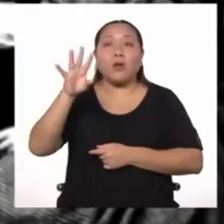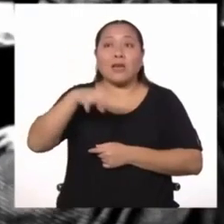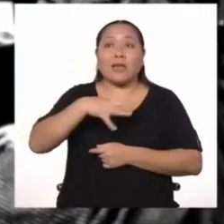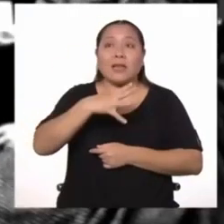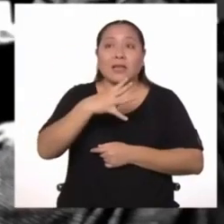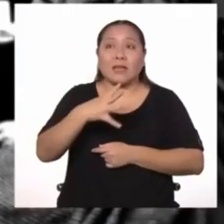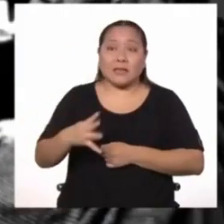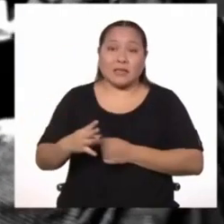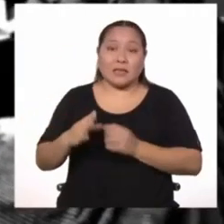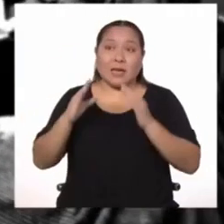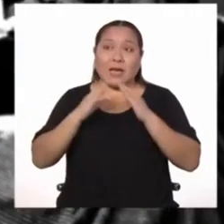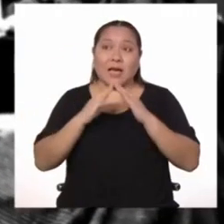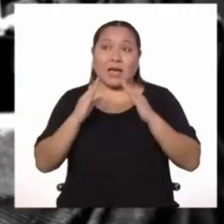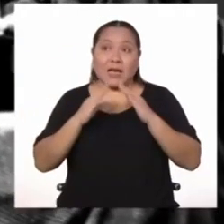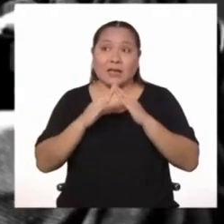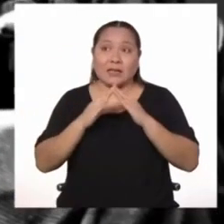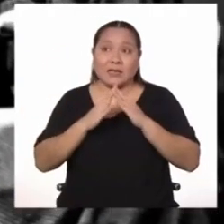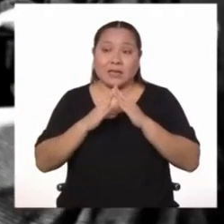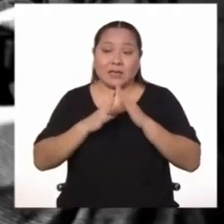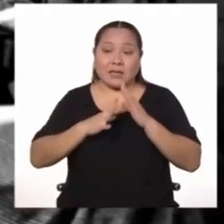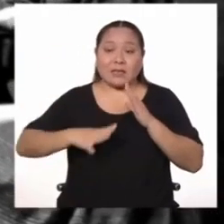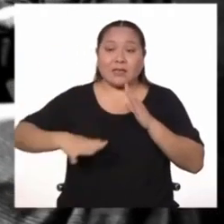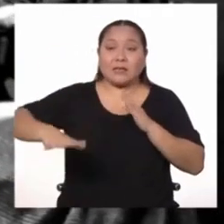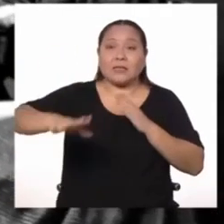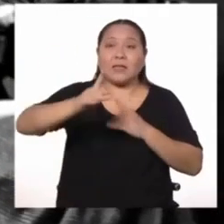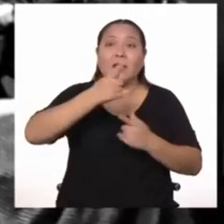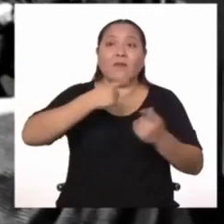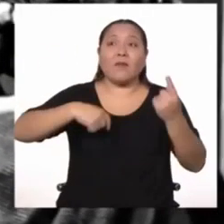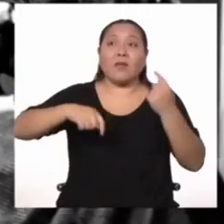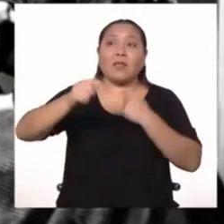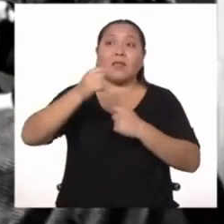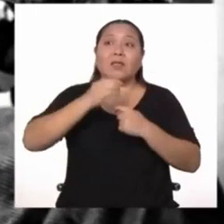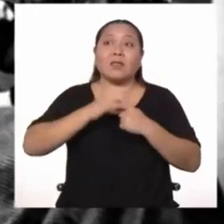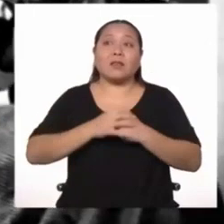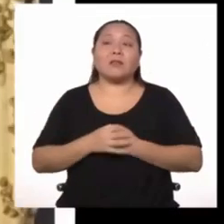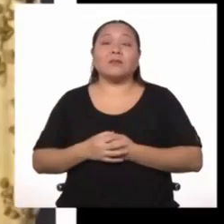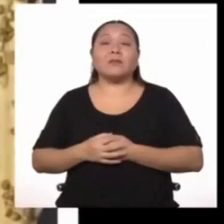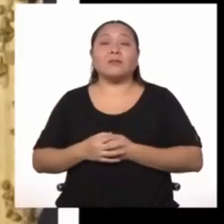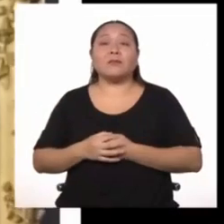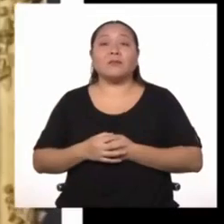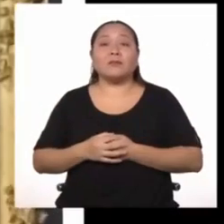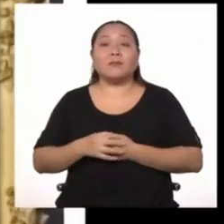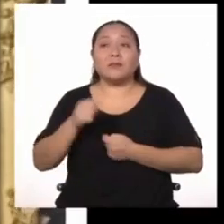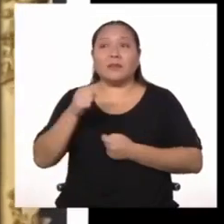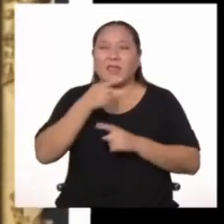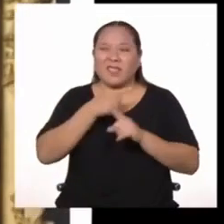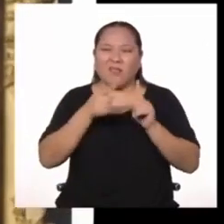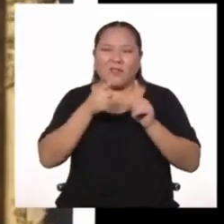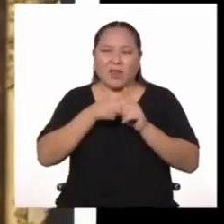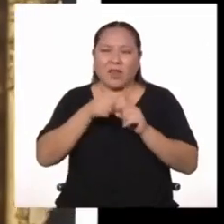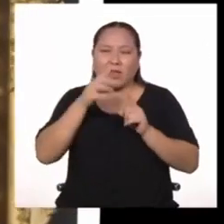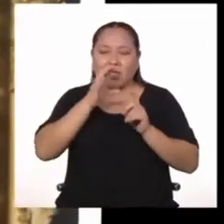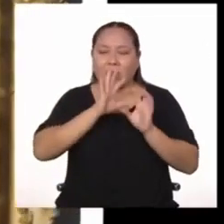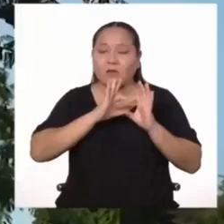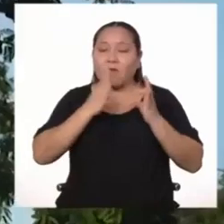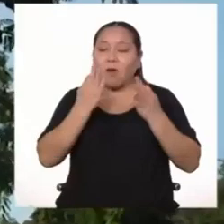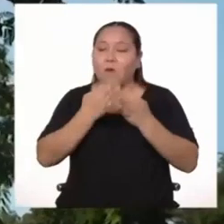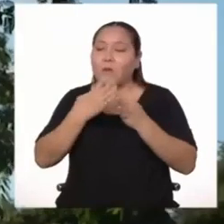como Graham Rowe o Anthony Gibson Sons, entre otras.